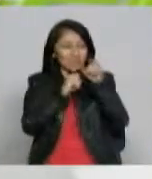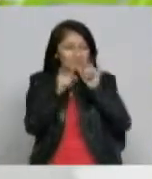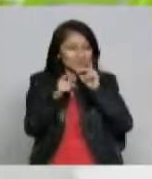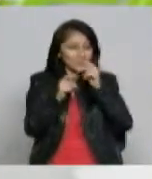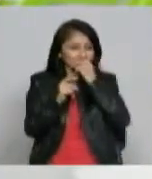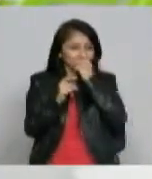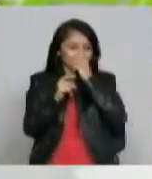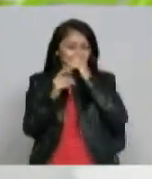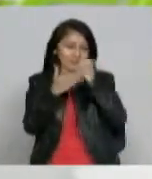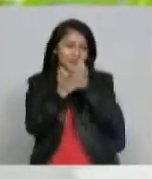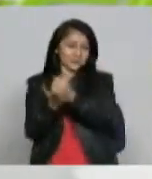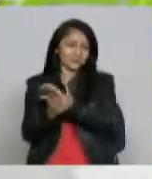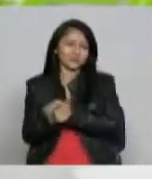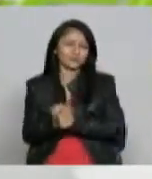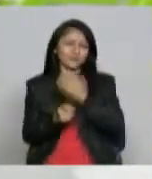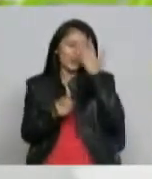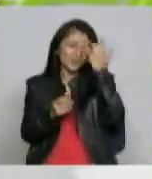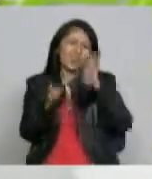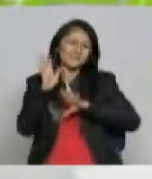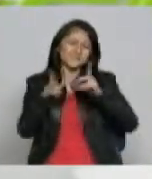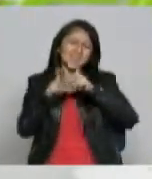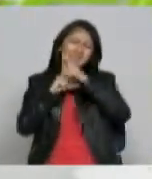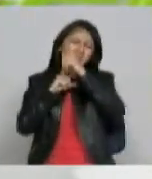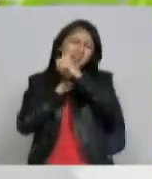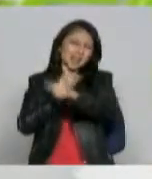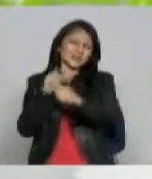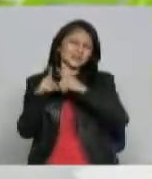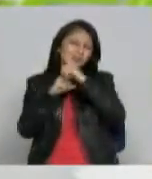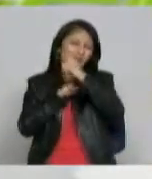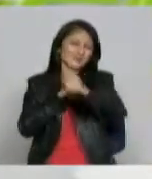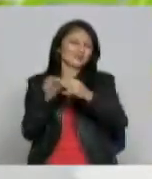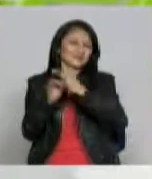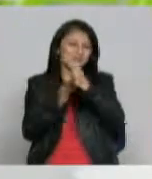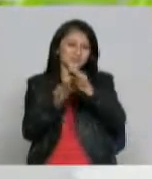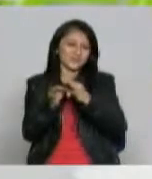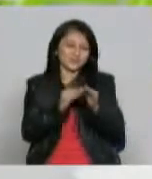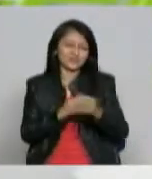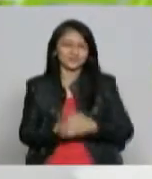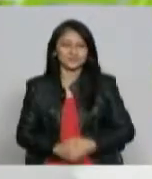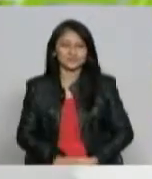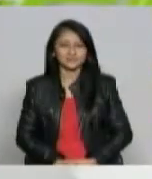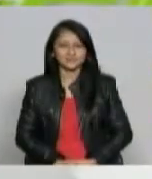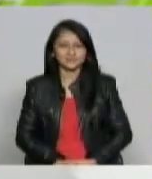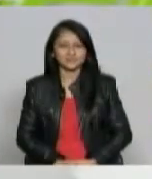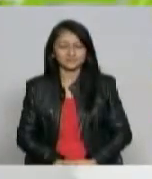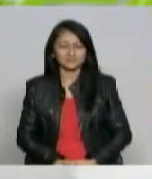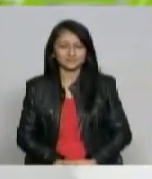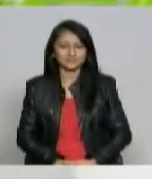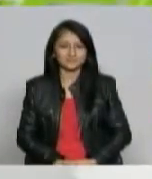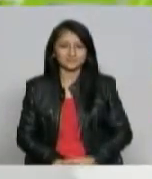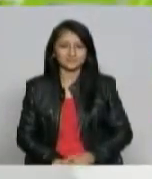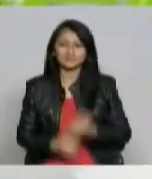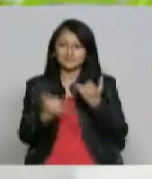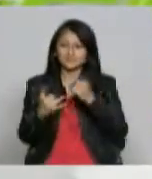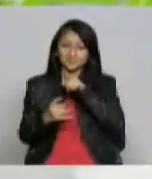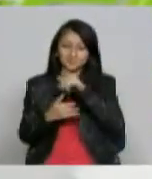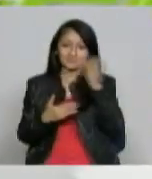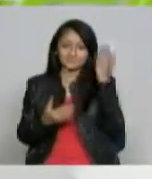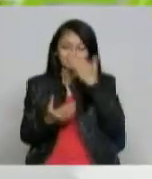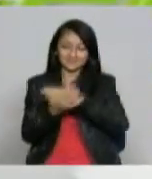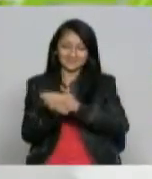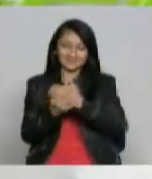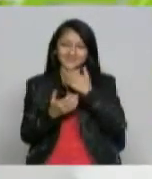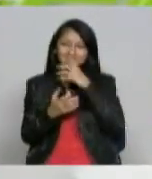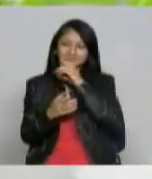pueden desplazar mucho más de los sitios lejanos a las capitales de los tres departamentos pues aprovechando hoy su visita a nuestro